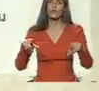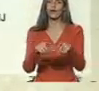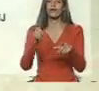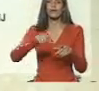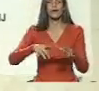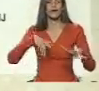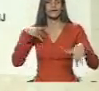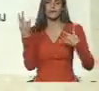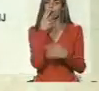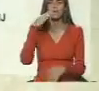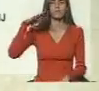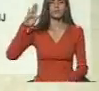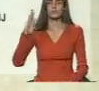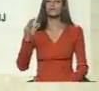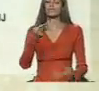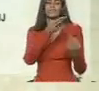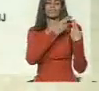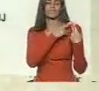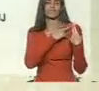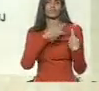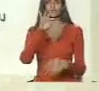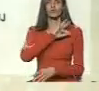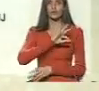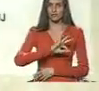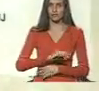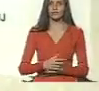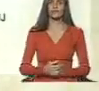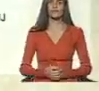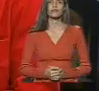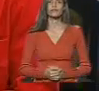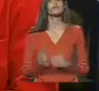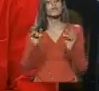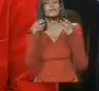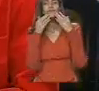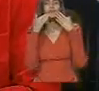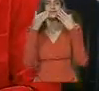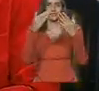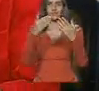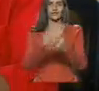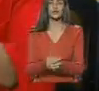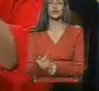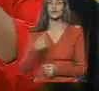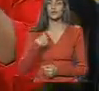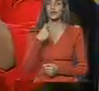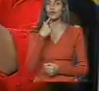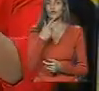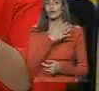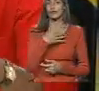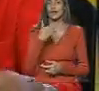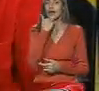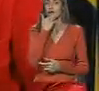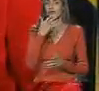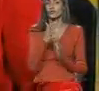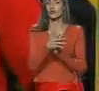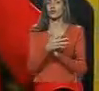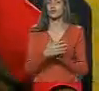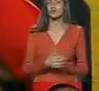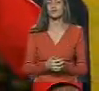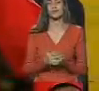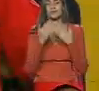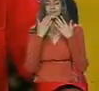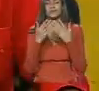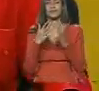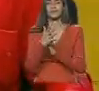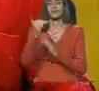con un alto compromiso y una alta responsabilidad social, profesor. Bueno, Consuelo, muchísimas gracias. Yo quería que tú nos dejaras ese par de banderillas, porque el